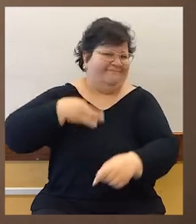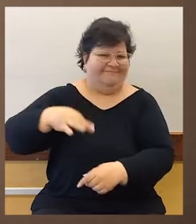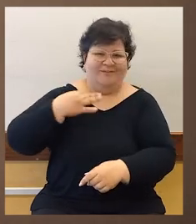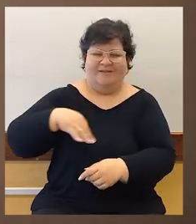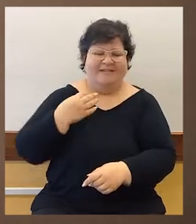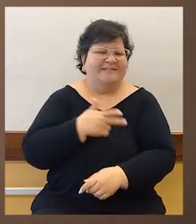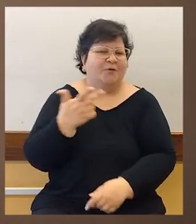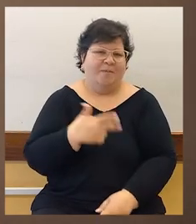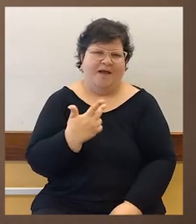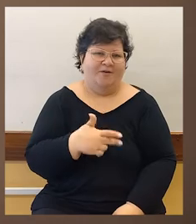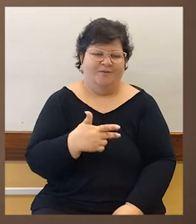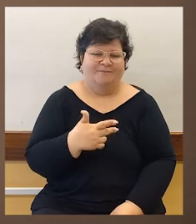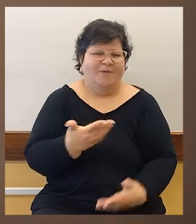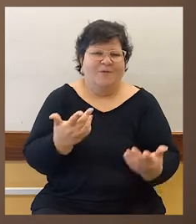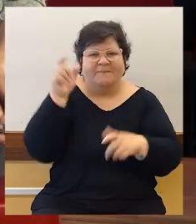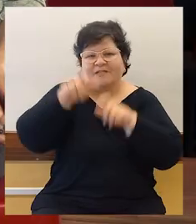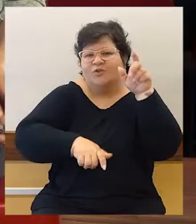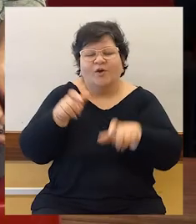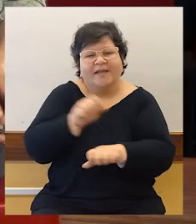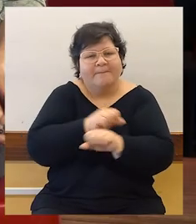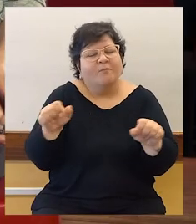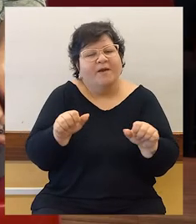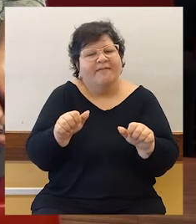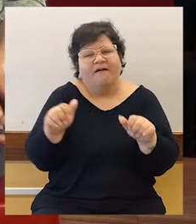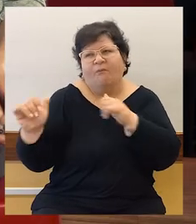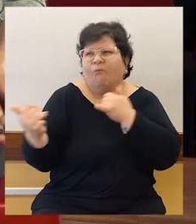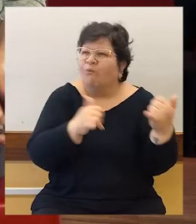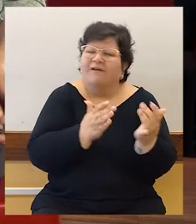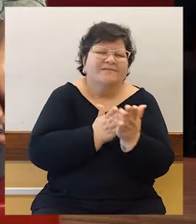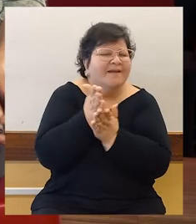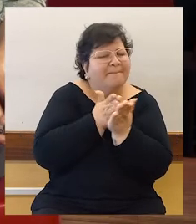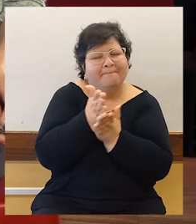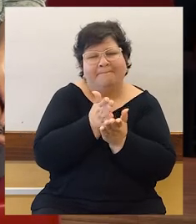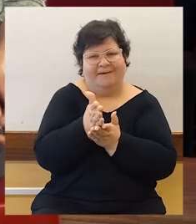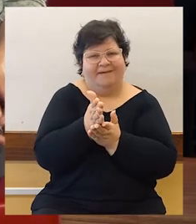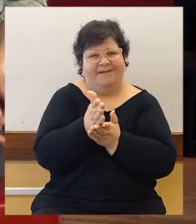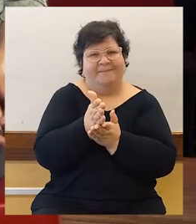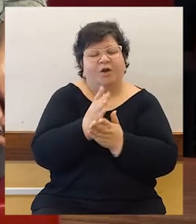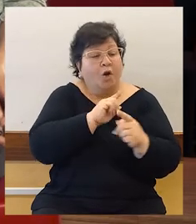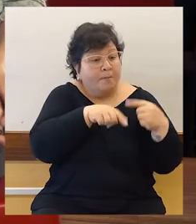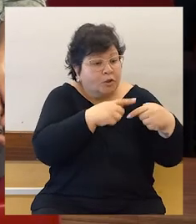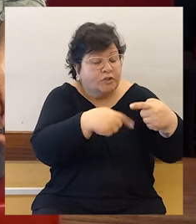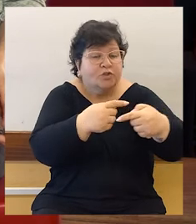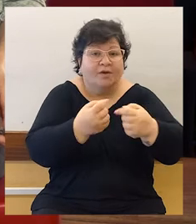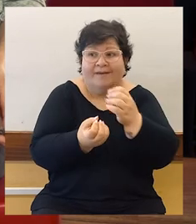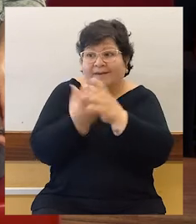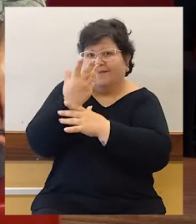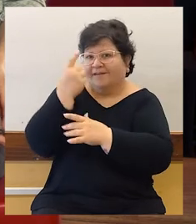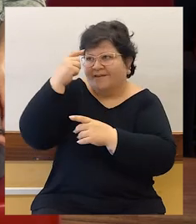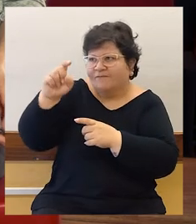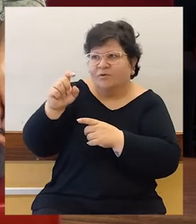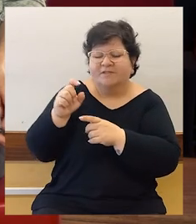ser humano sea un homo ludens eterno. Pero más allá de eso, los procesos creativos son muy ricos,